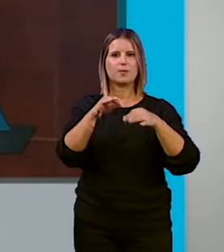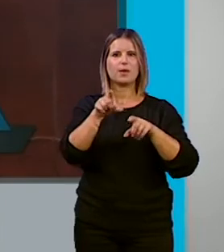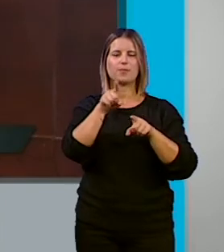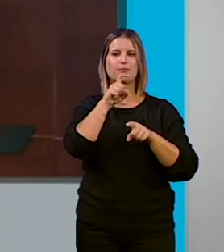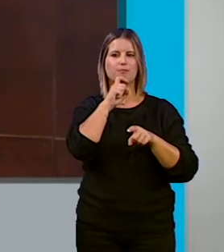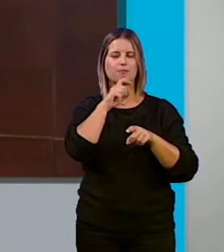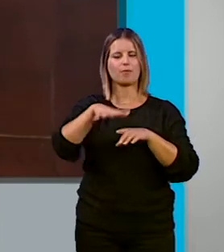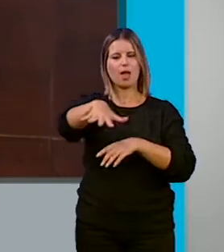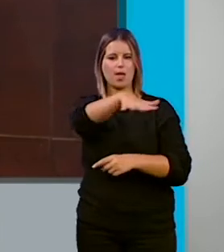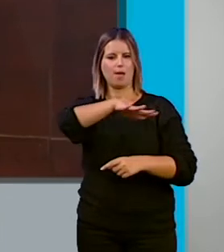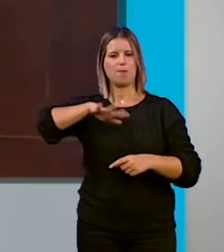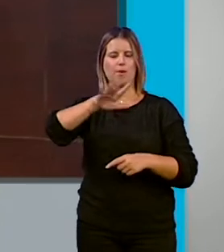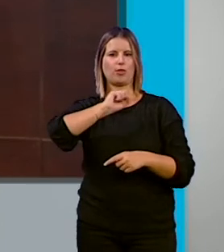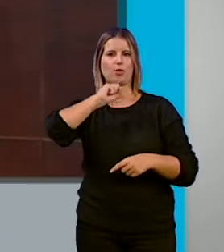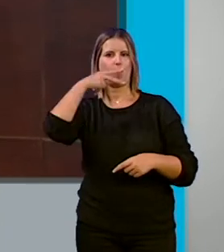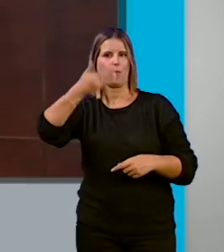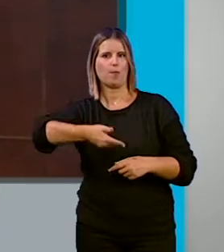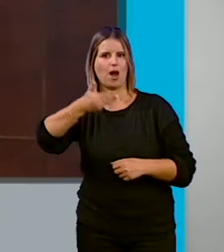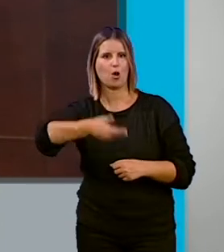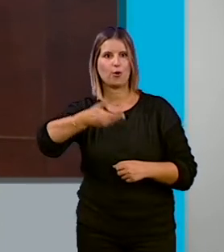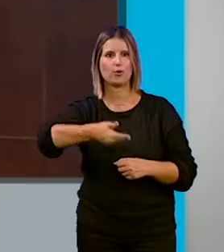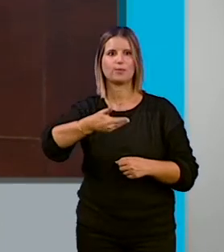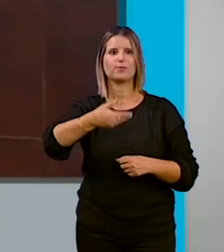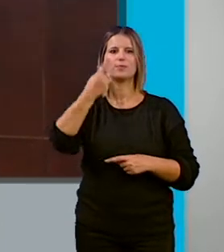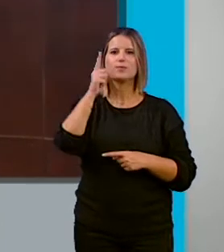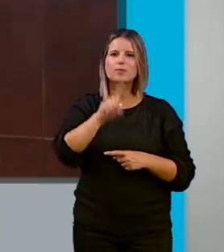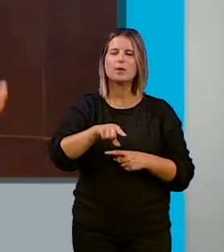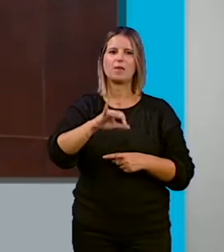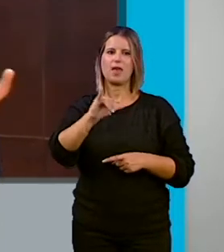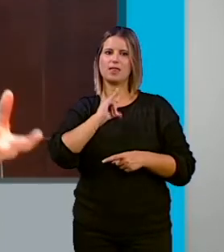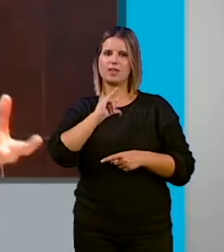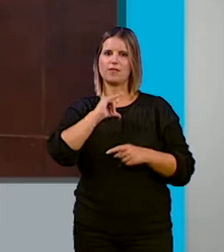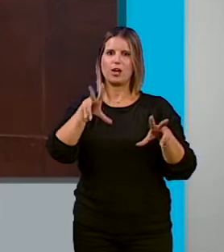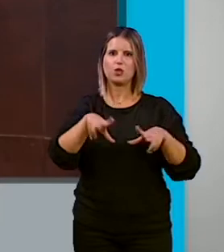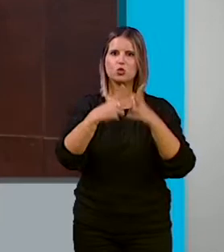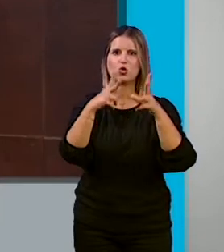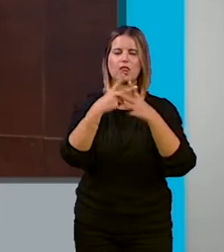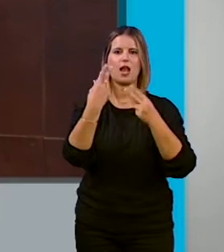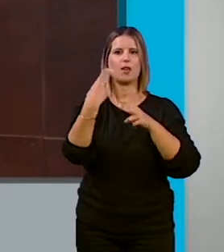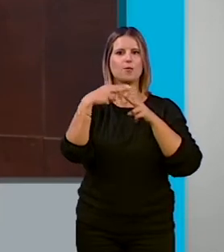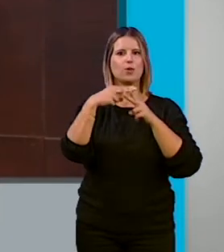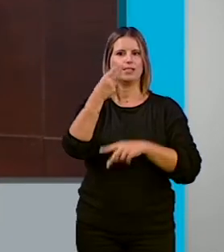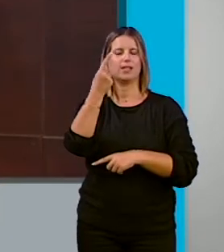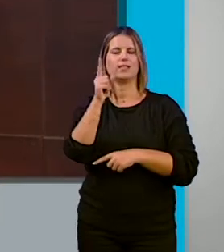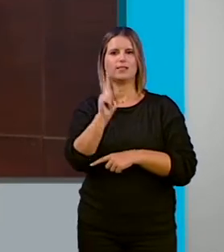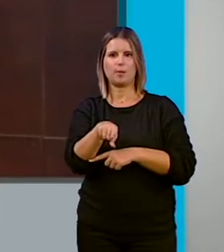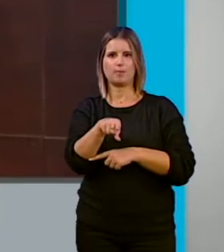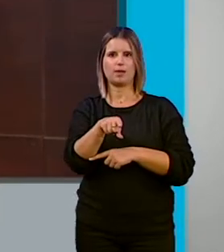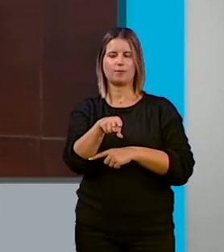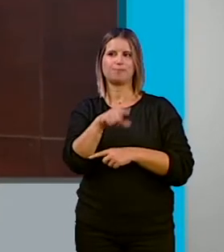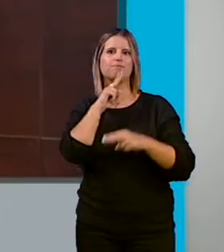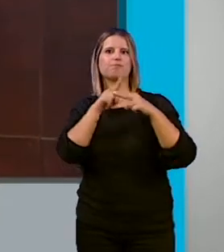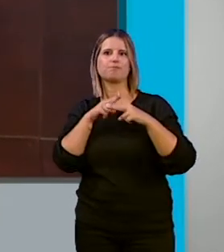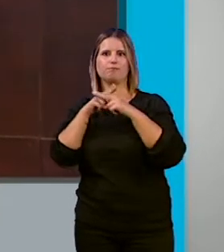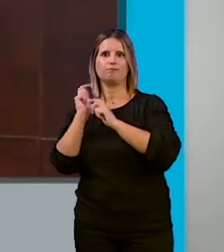de valor, en espacio de identificación social y política y también de renombre.